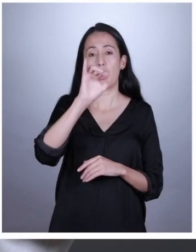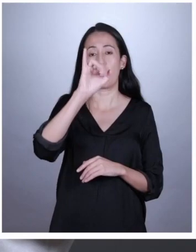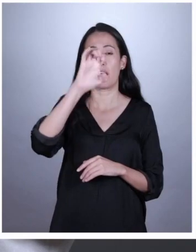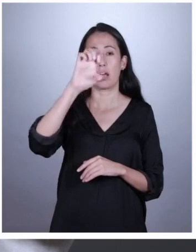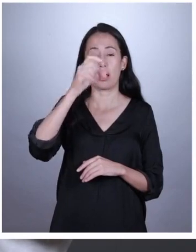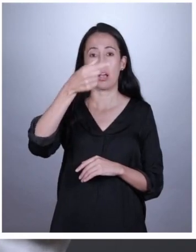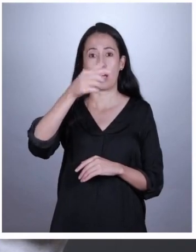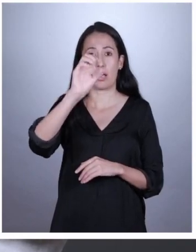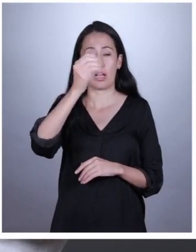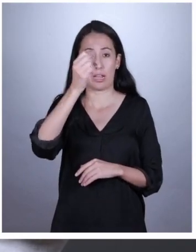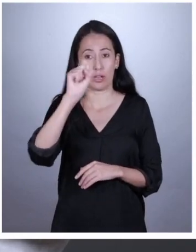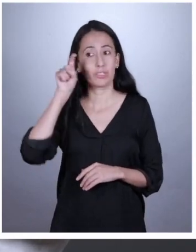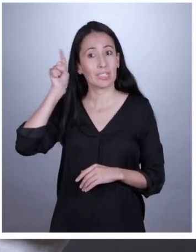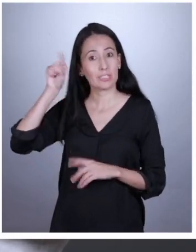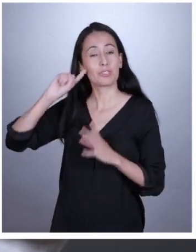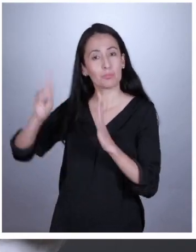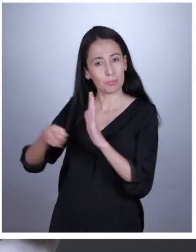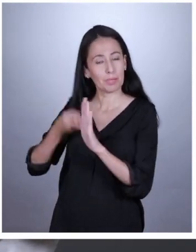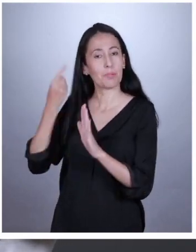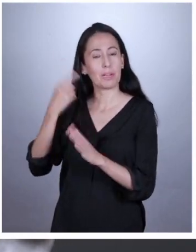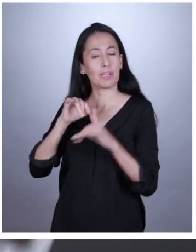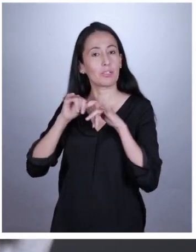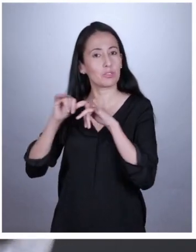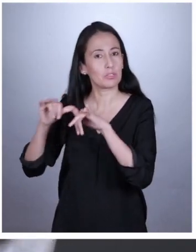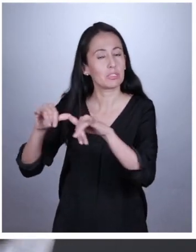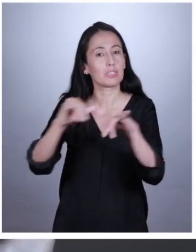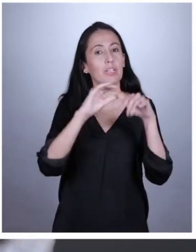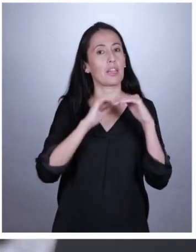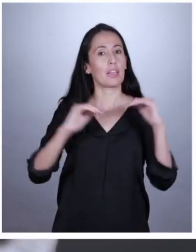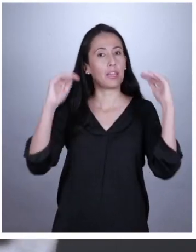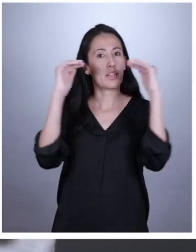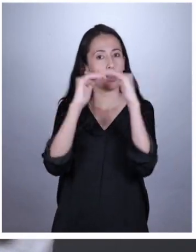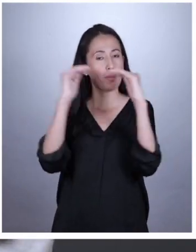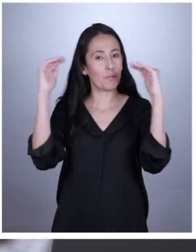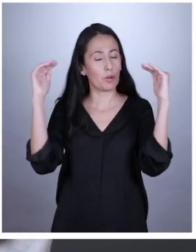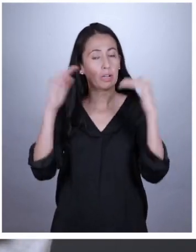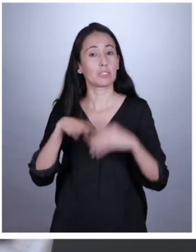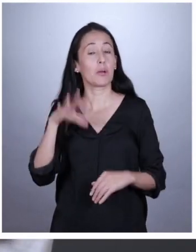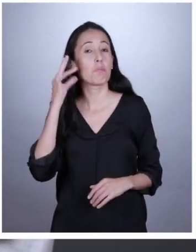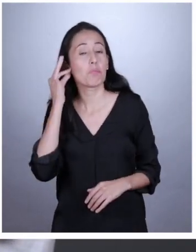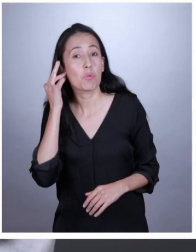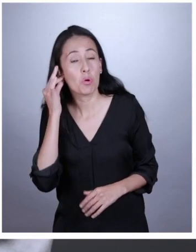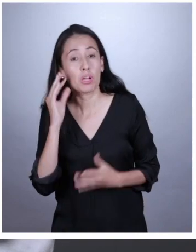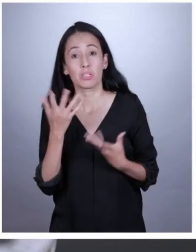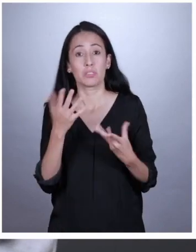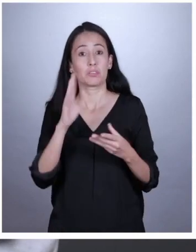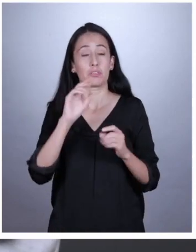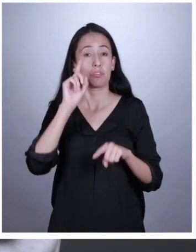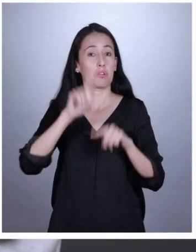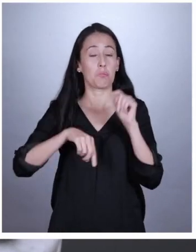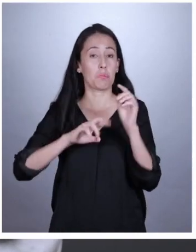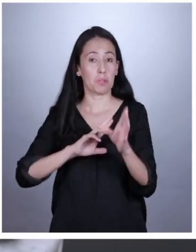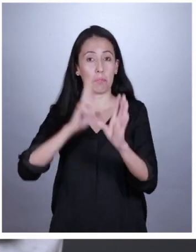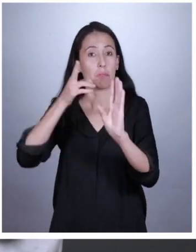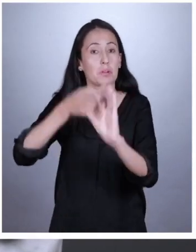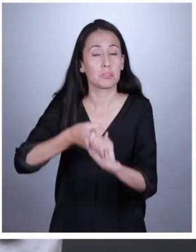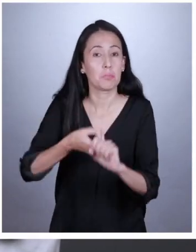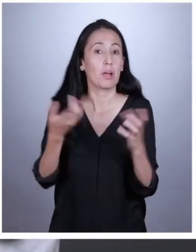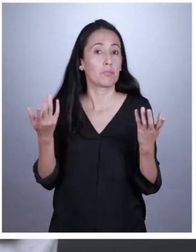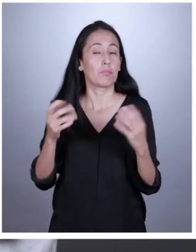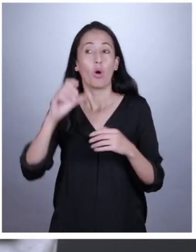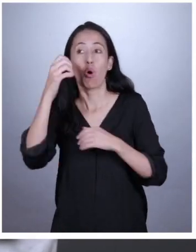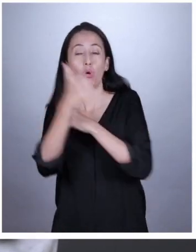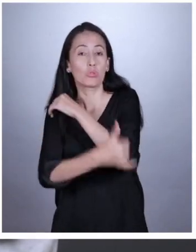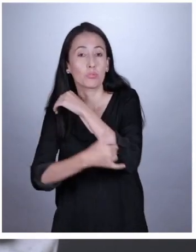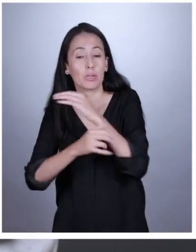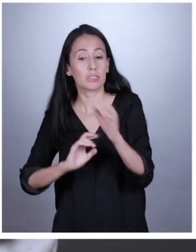primeros en plasmar la idea de democracia, no era una democracia total. Las mujeres no tenían participación. Tampoco